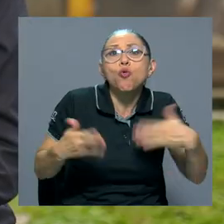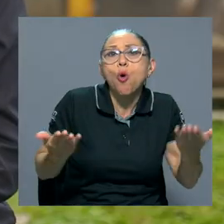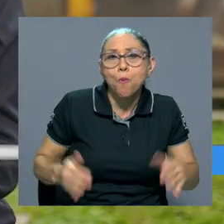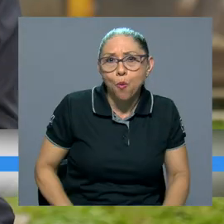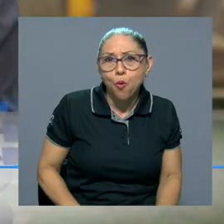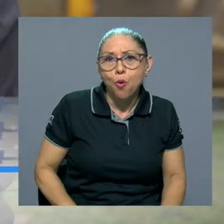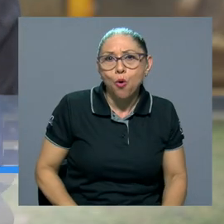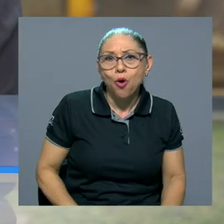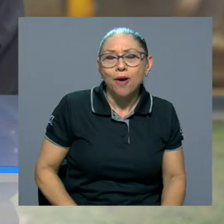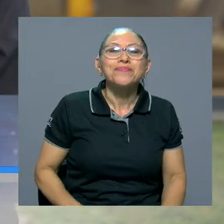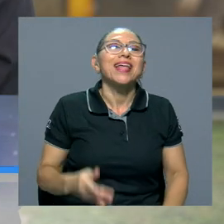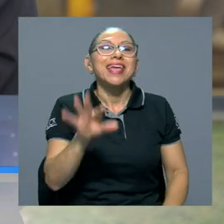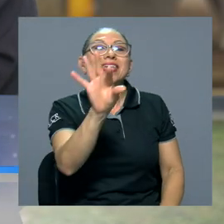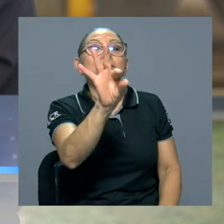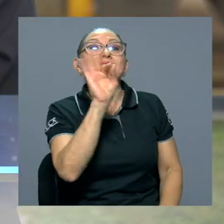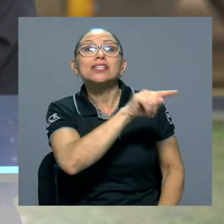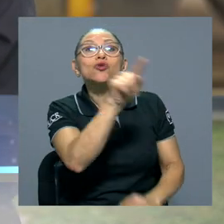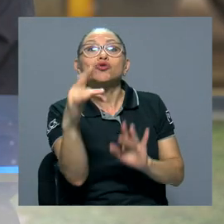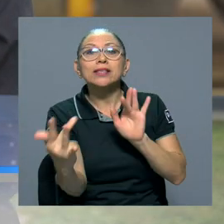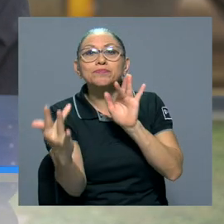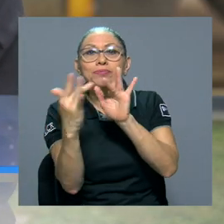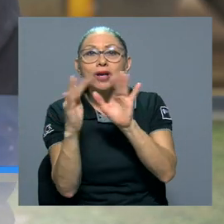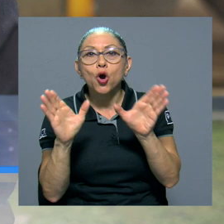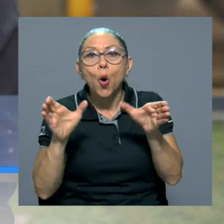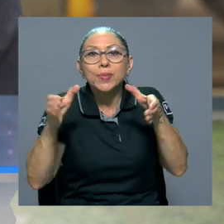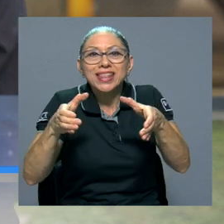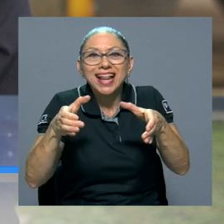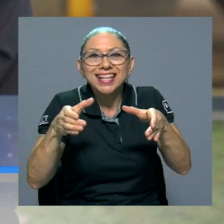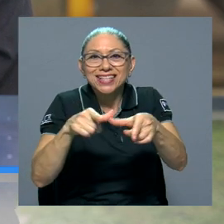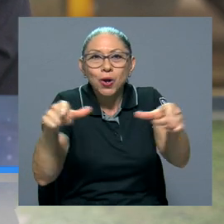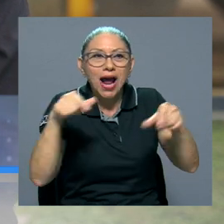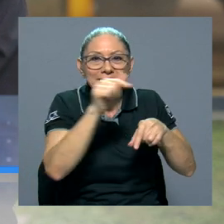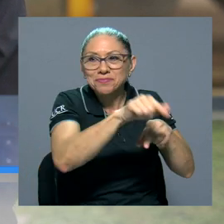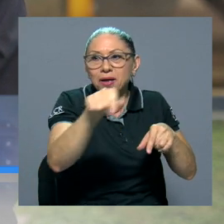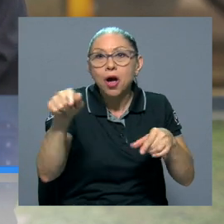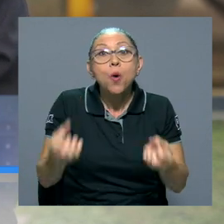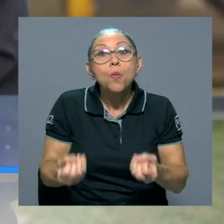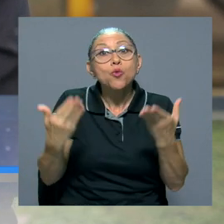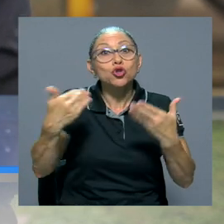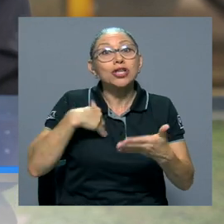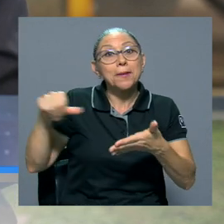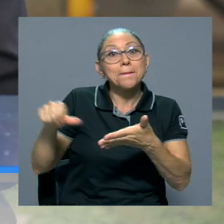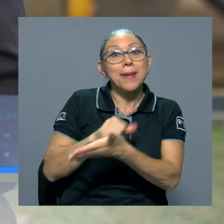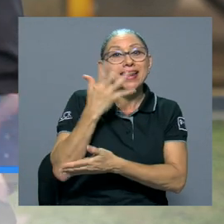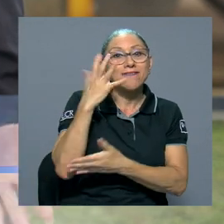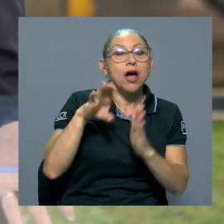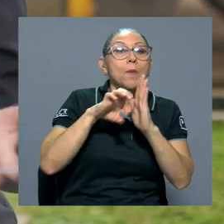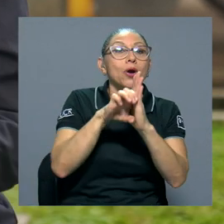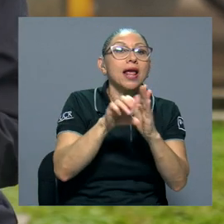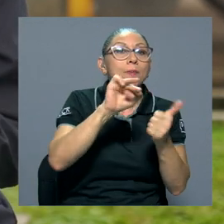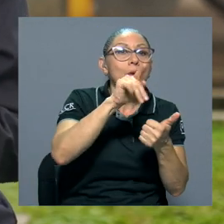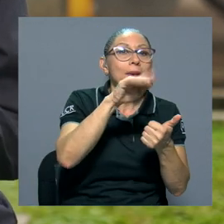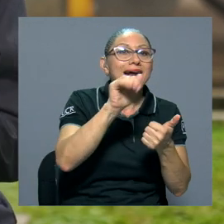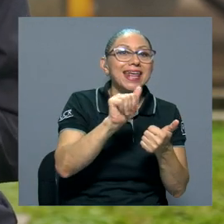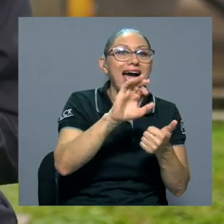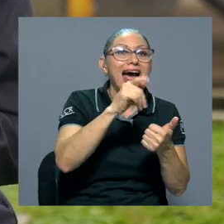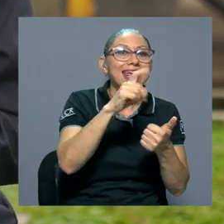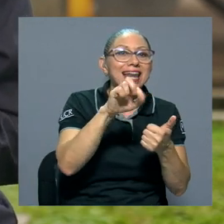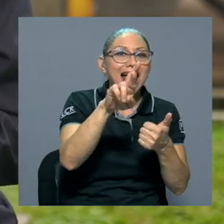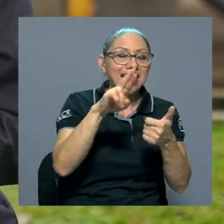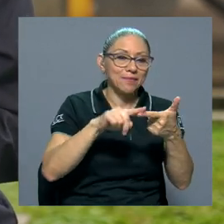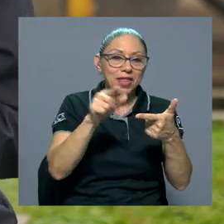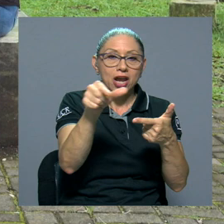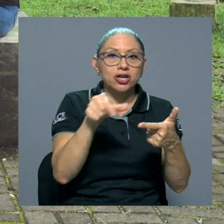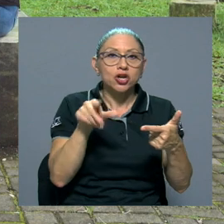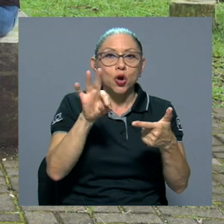proyecto? Nuestra invitación es a localizar a los comités locales. Muchos de ellos tienen páginas de Facebook, como el María Aguilar, el Torres,